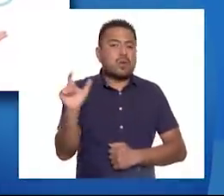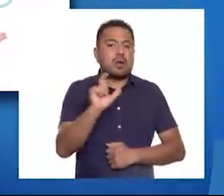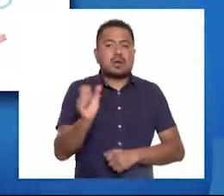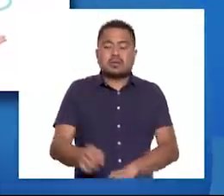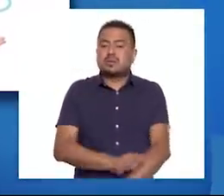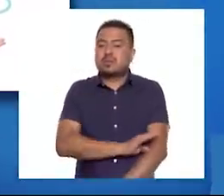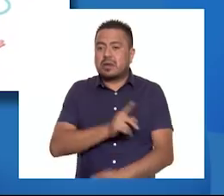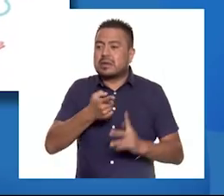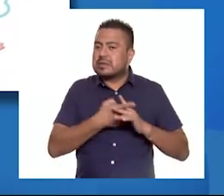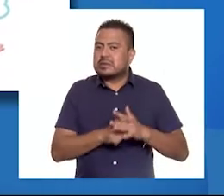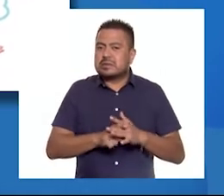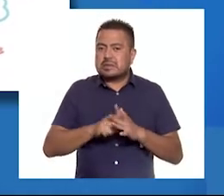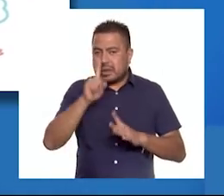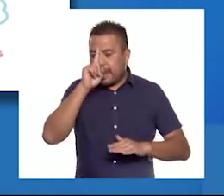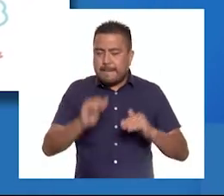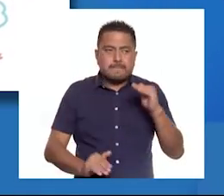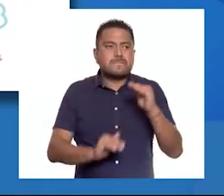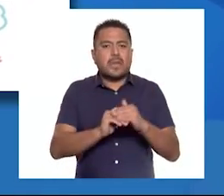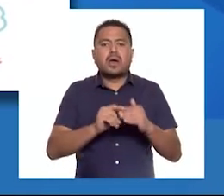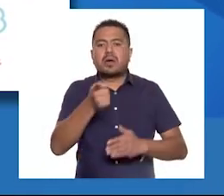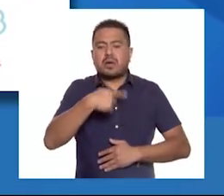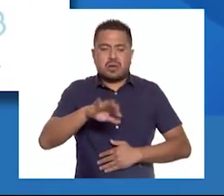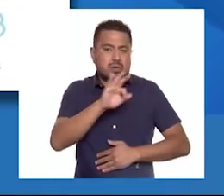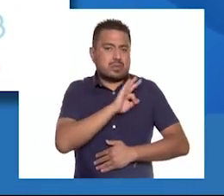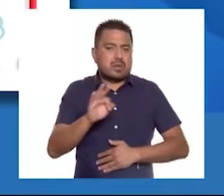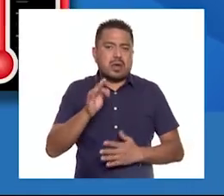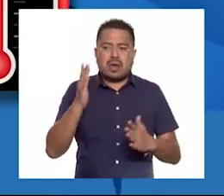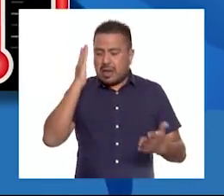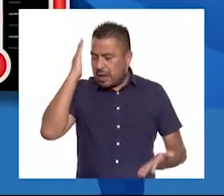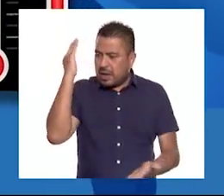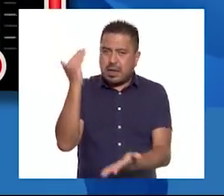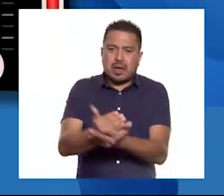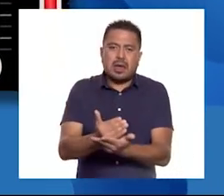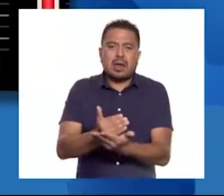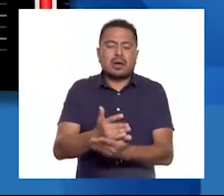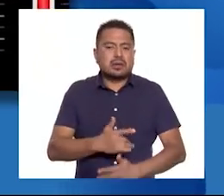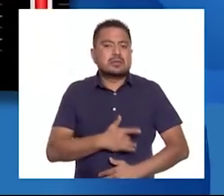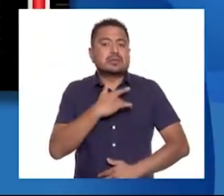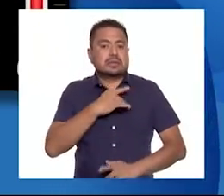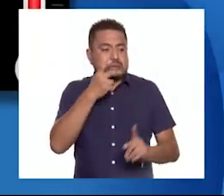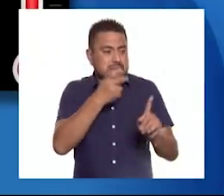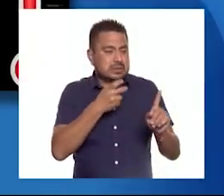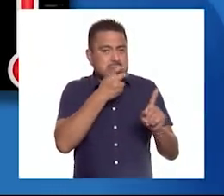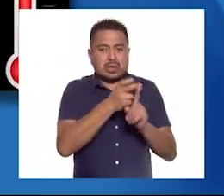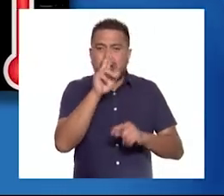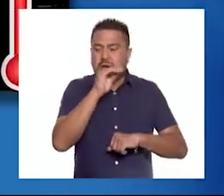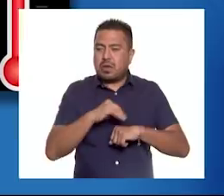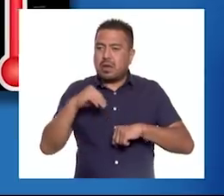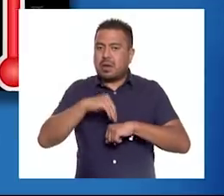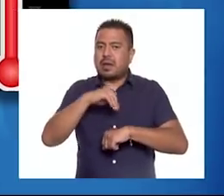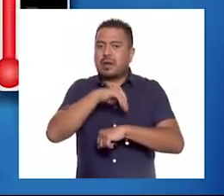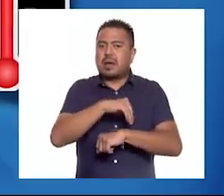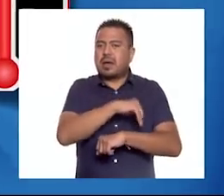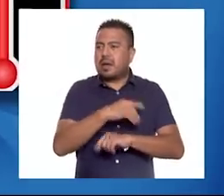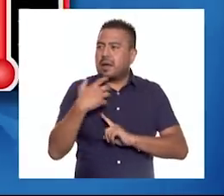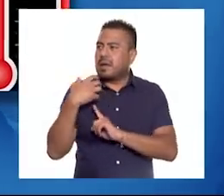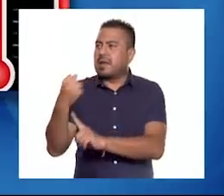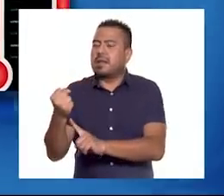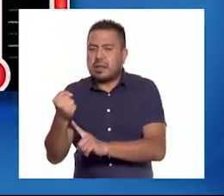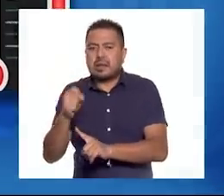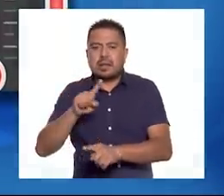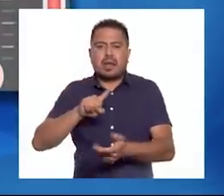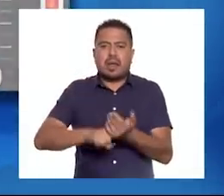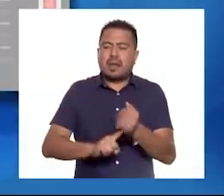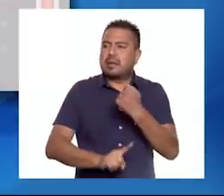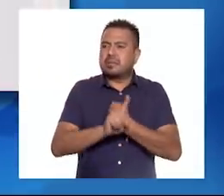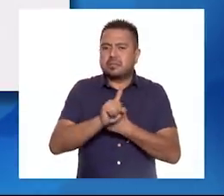la emoción empieza a rebasarnos y que podemos hacer un alto para que la intensidad de esta no aumente y nos arrastre a una situación de